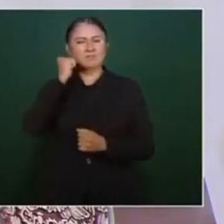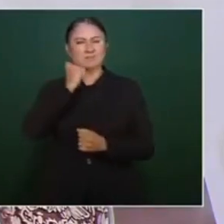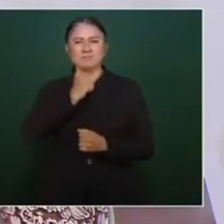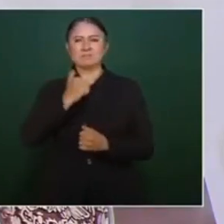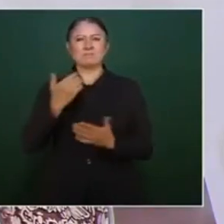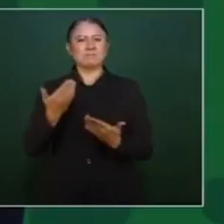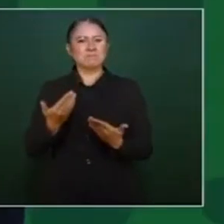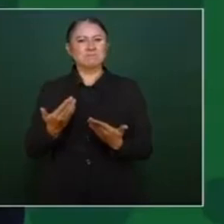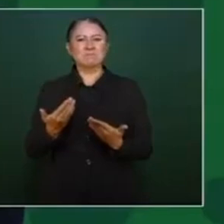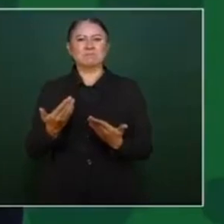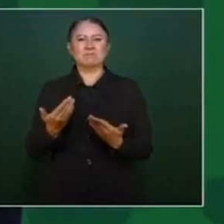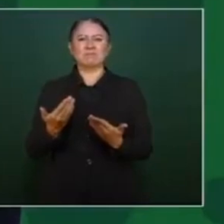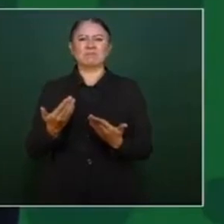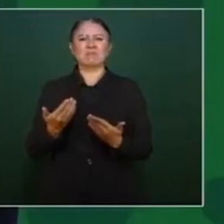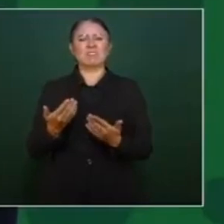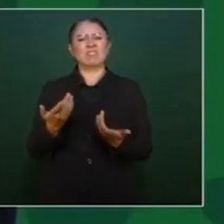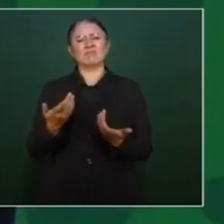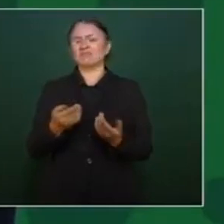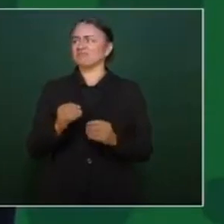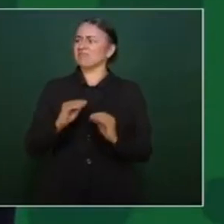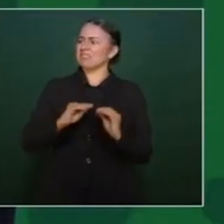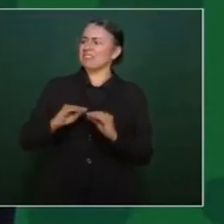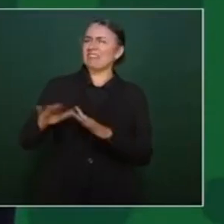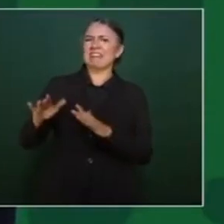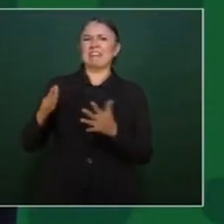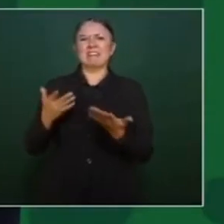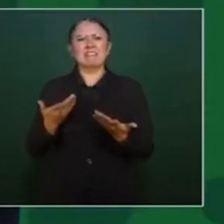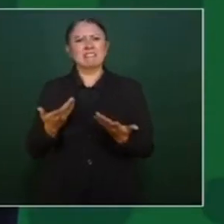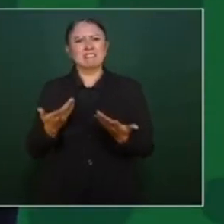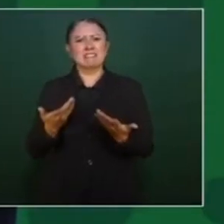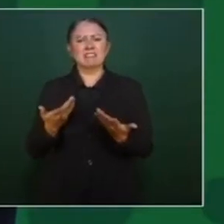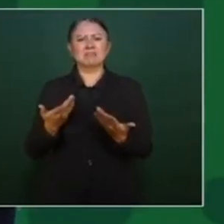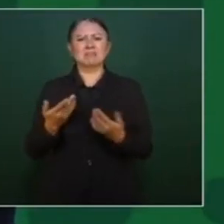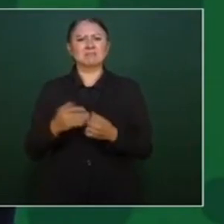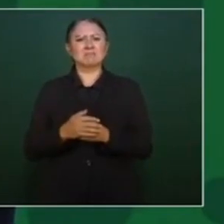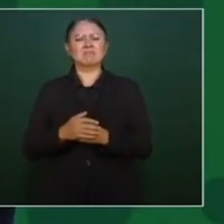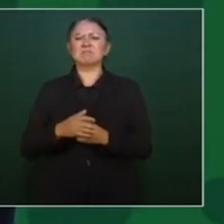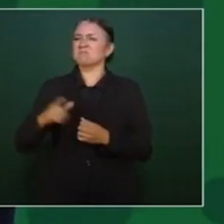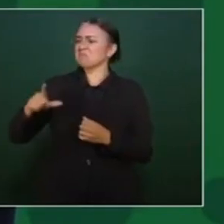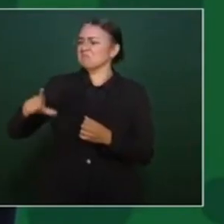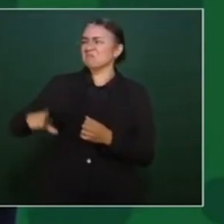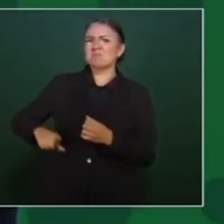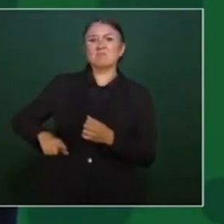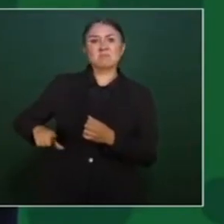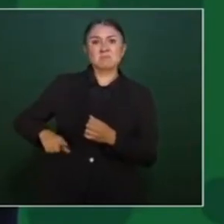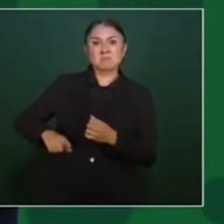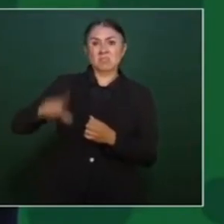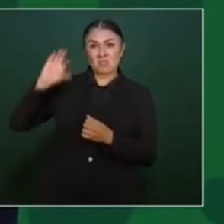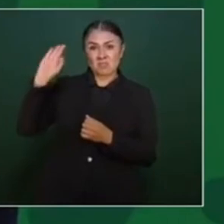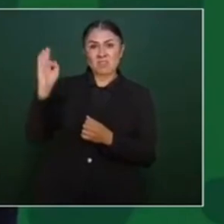relegado por el gobierno federal, federal,